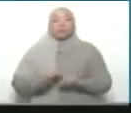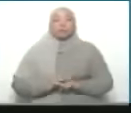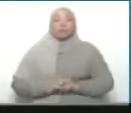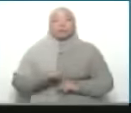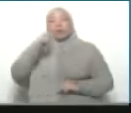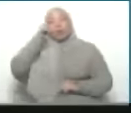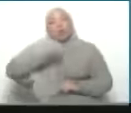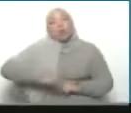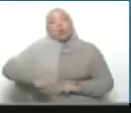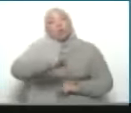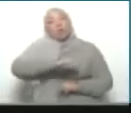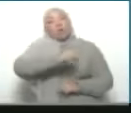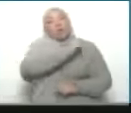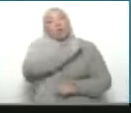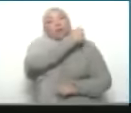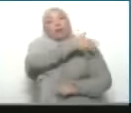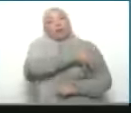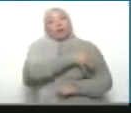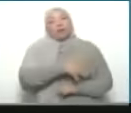del pueblo palestino.